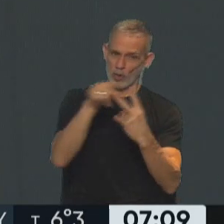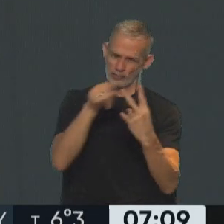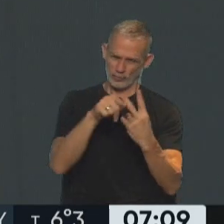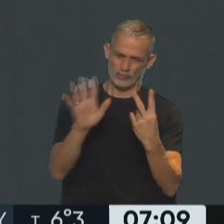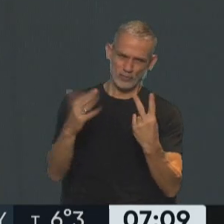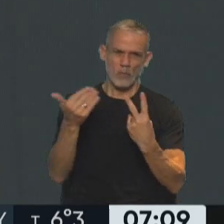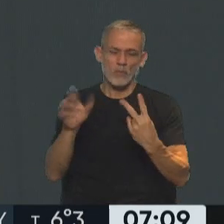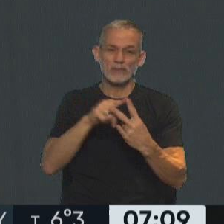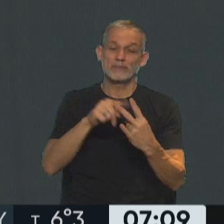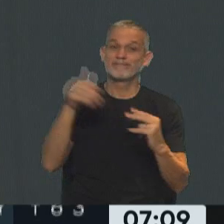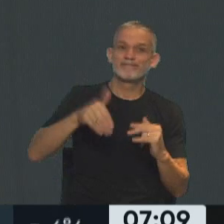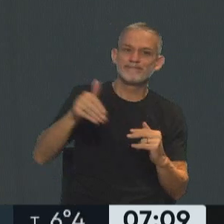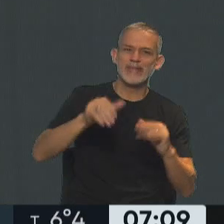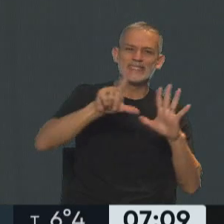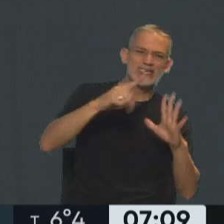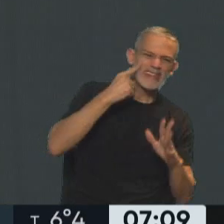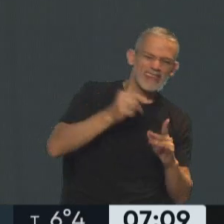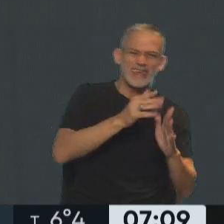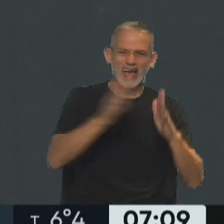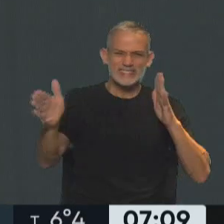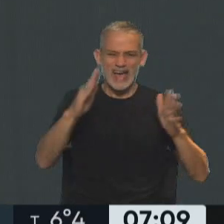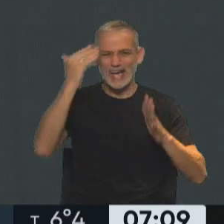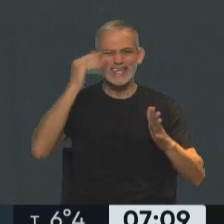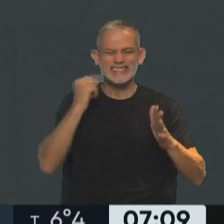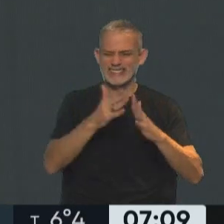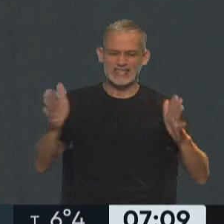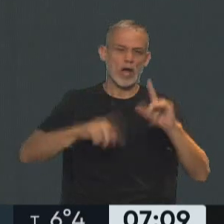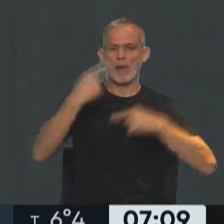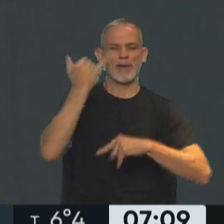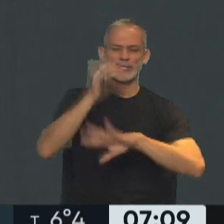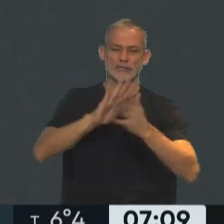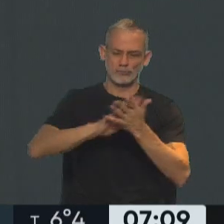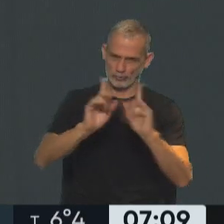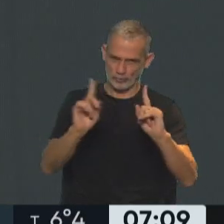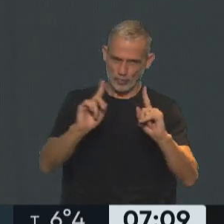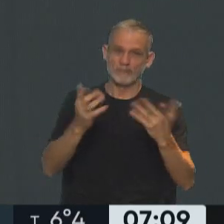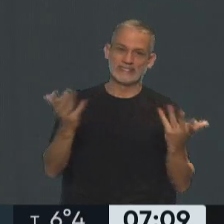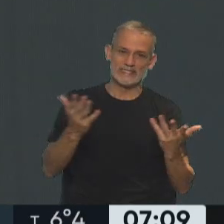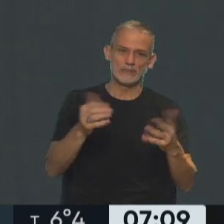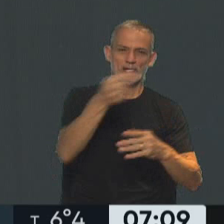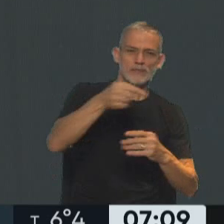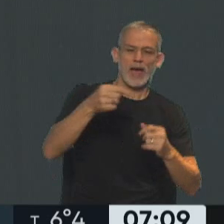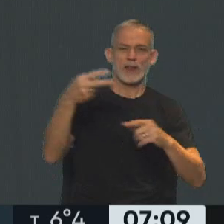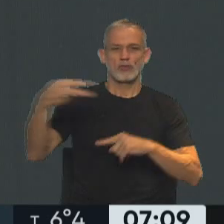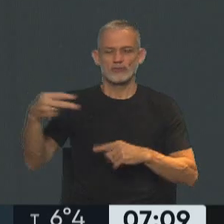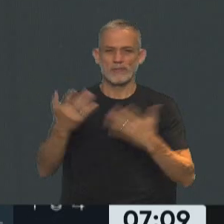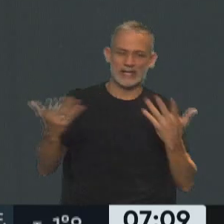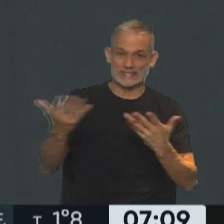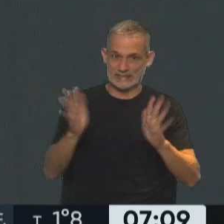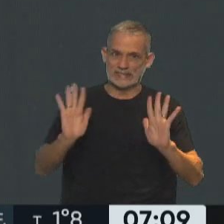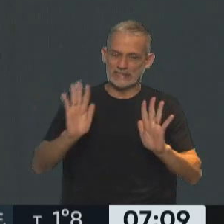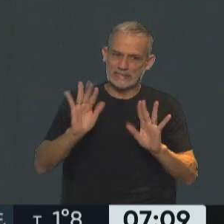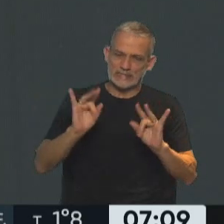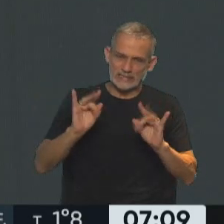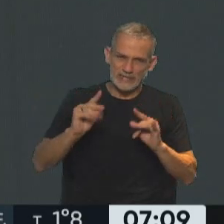mencionar van a tardar entre 7 y 15 días. No va a ser mañana la solución. Por eso, atención, porque está muy caliente el